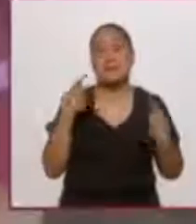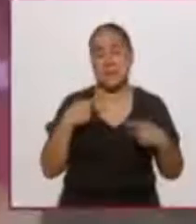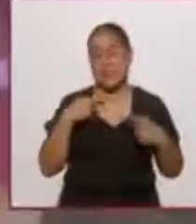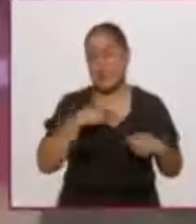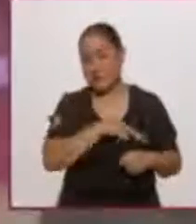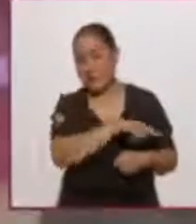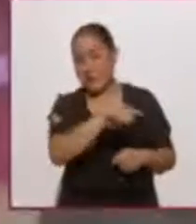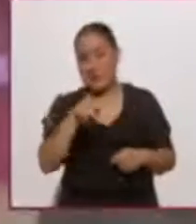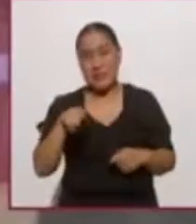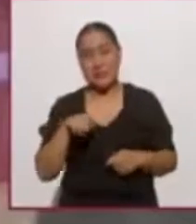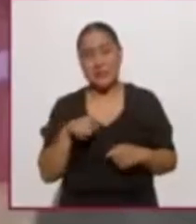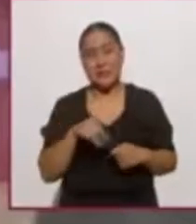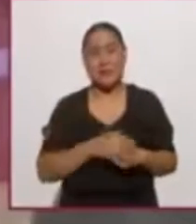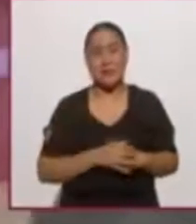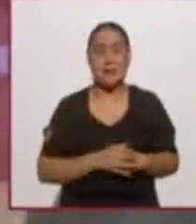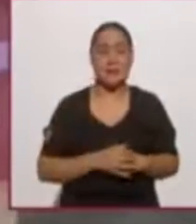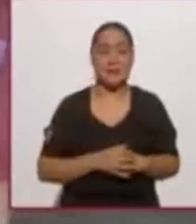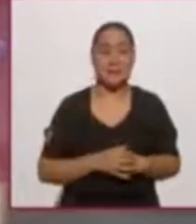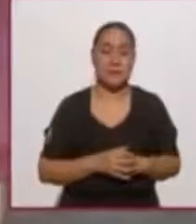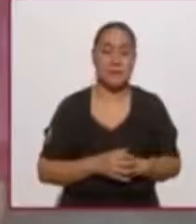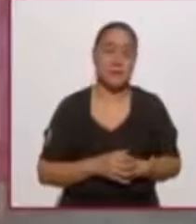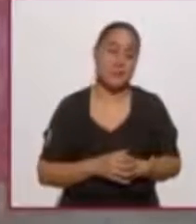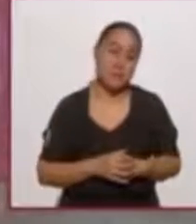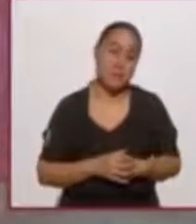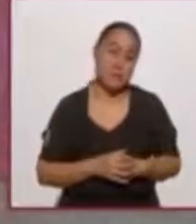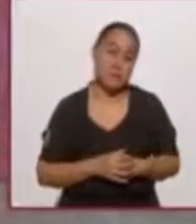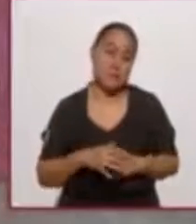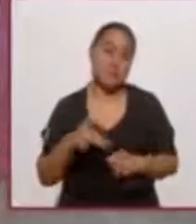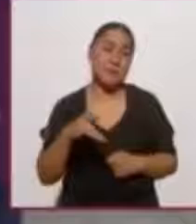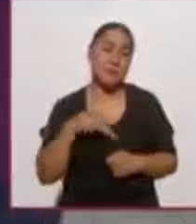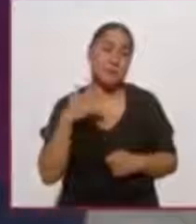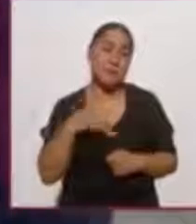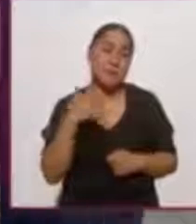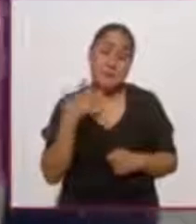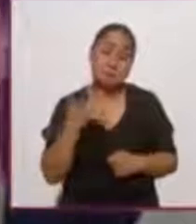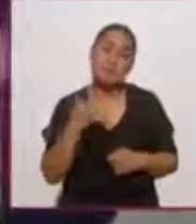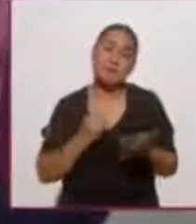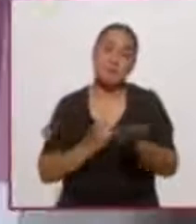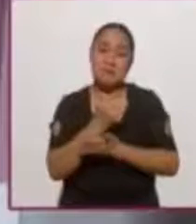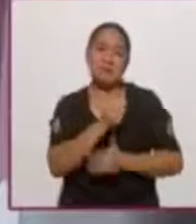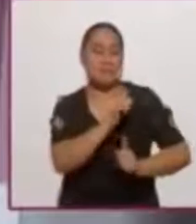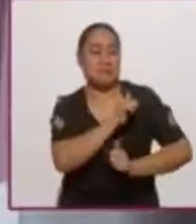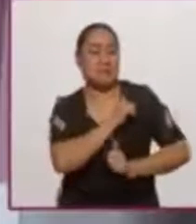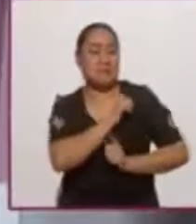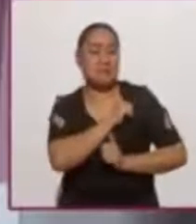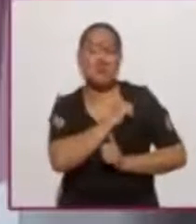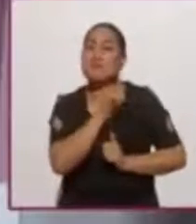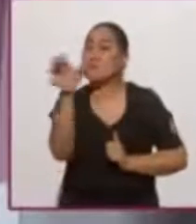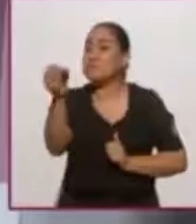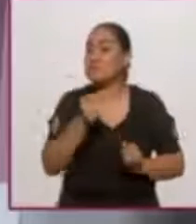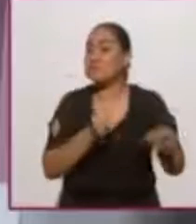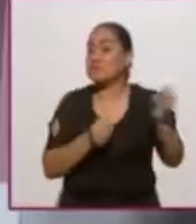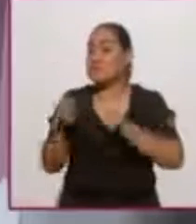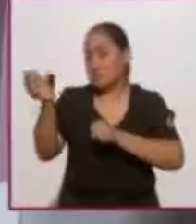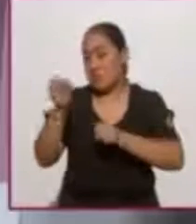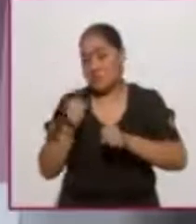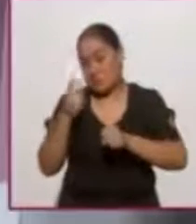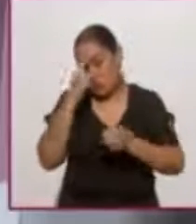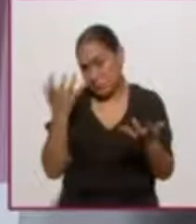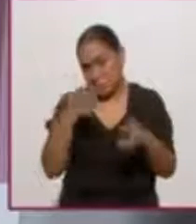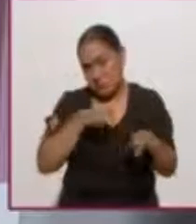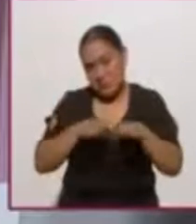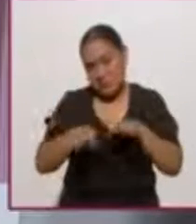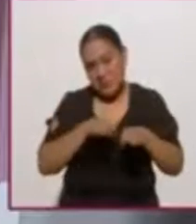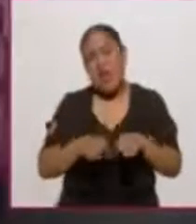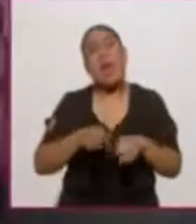para la militarización de algunas actividades que tradicionalmente se